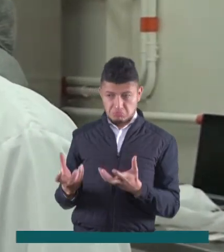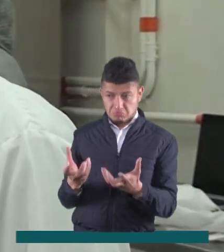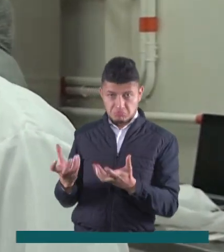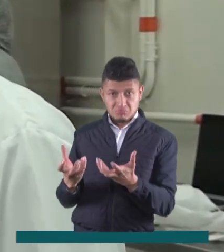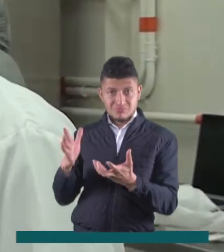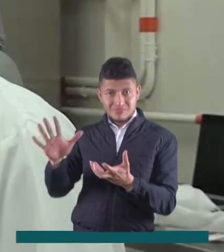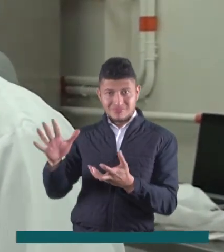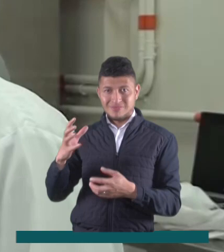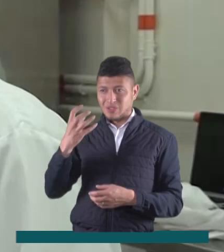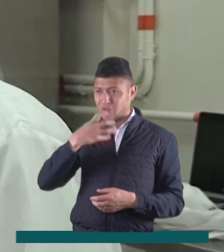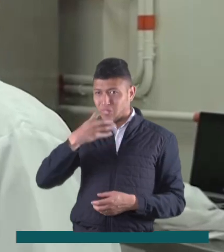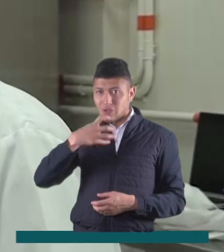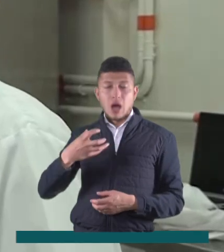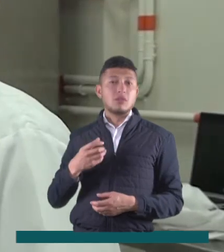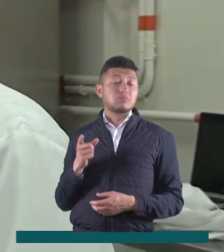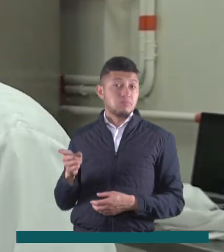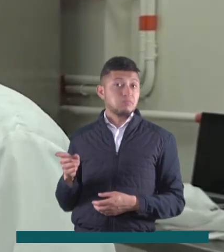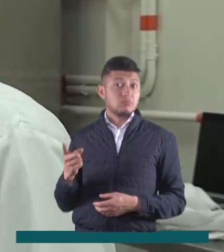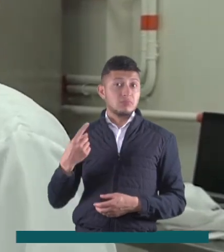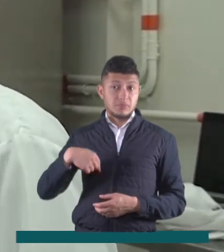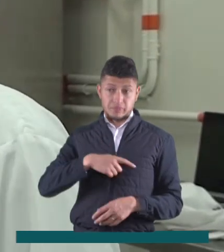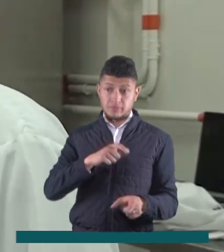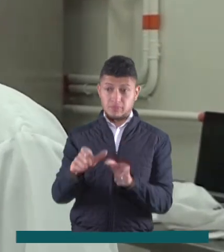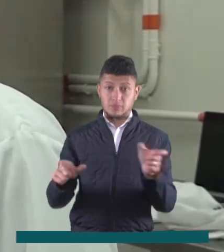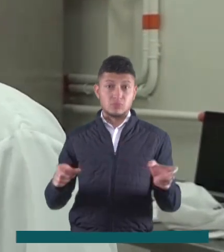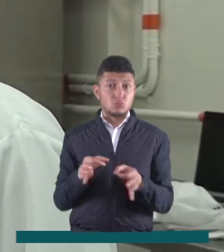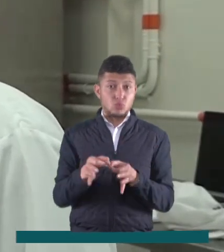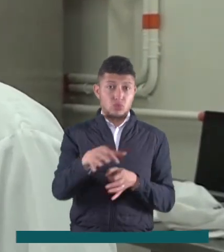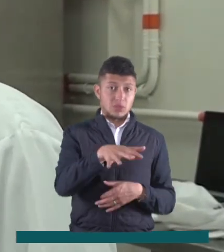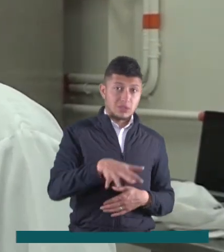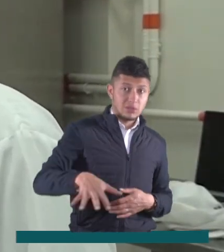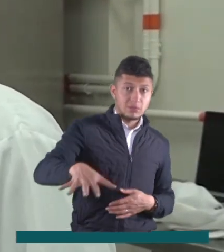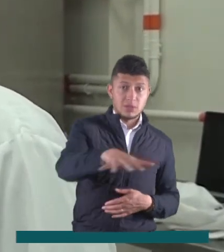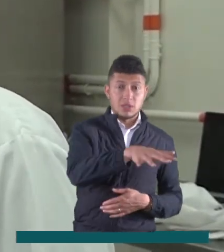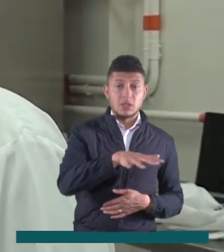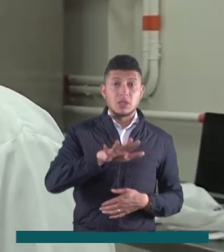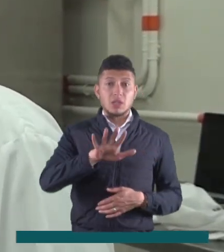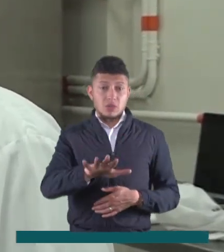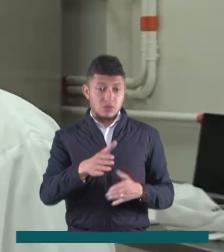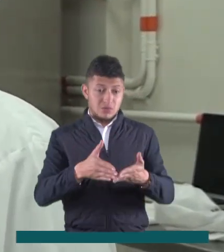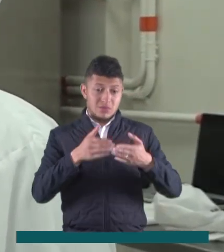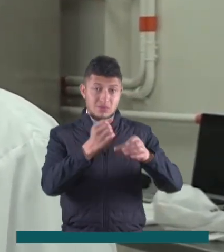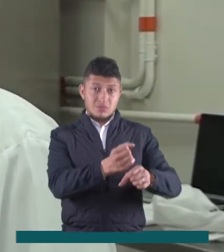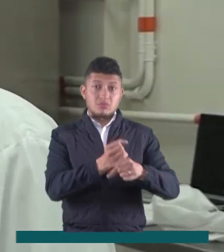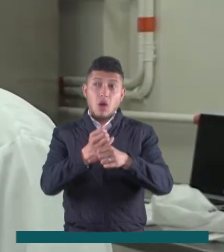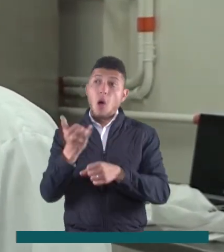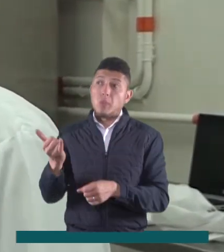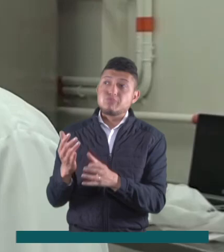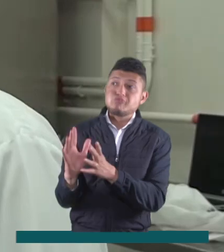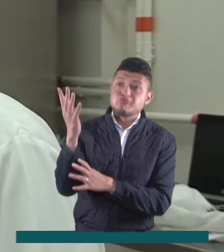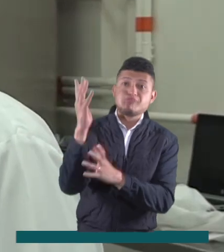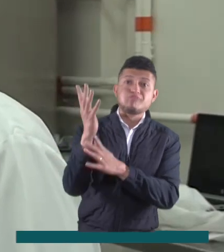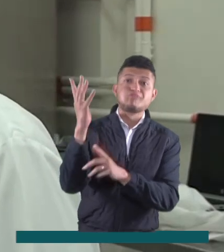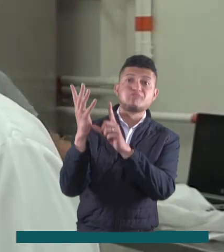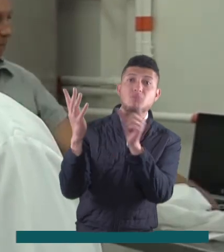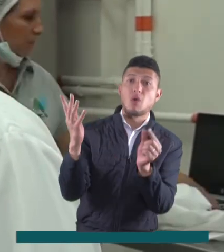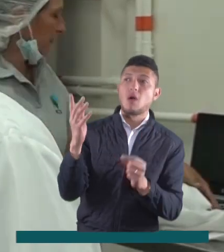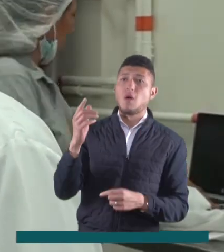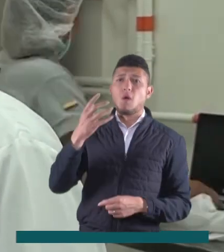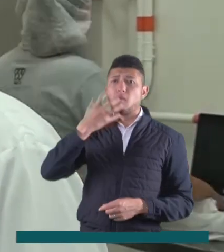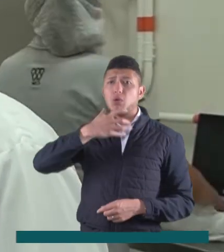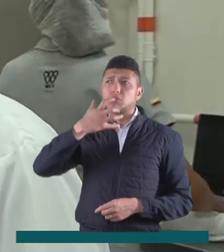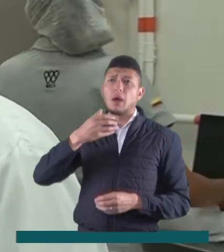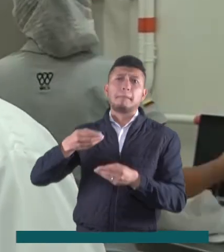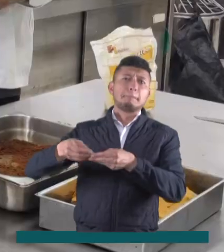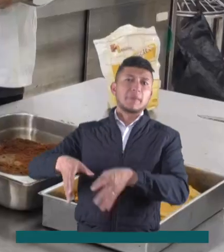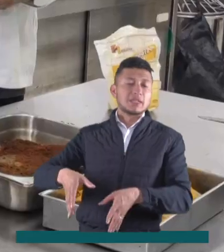es para que la gente que estamos aquí en el municipio de Puerto Carreño hay muchos morichales y se estaba desperdiciando esa